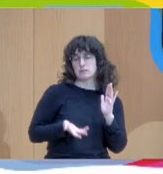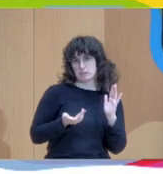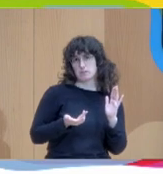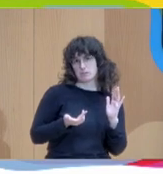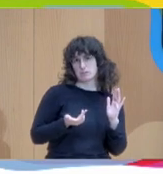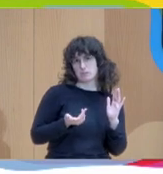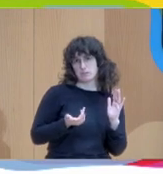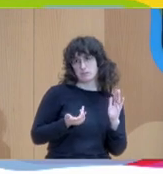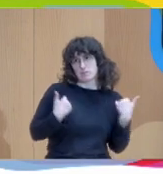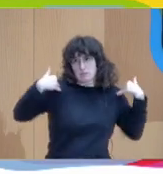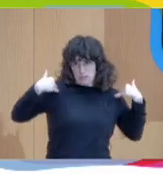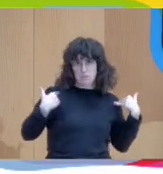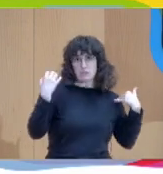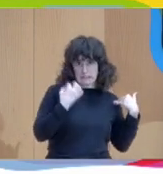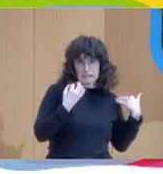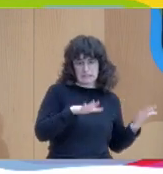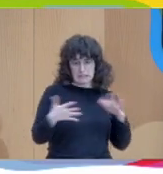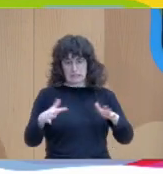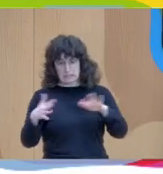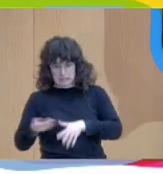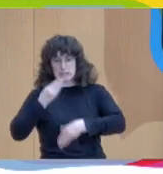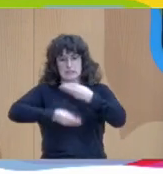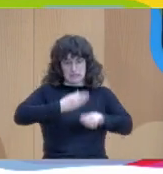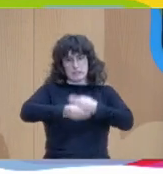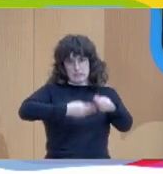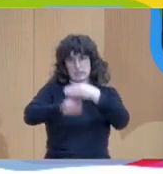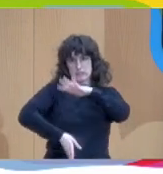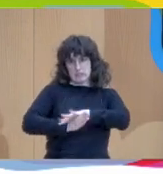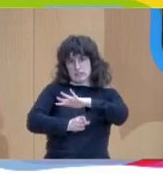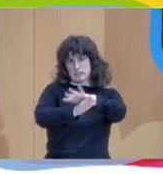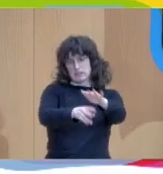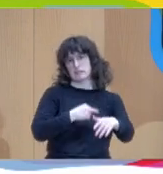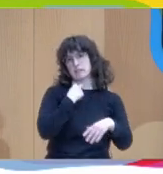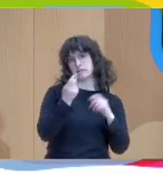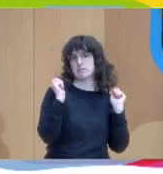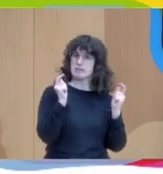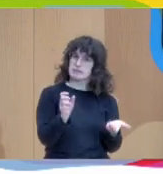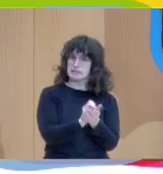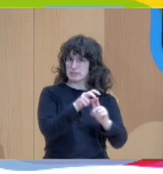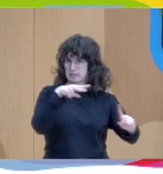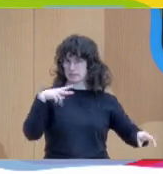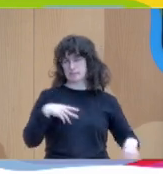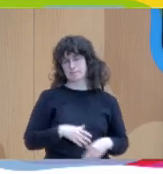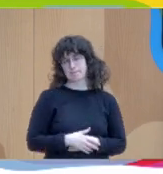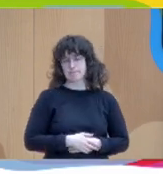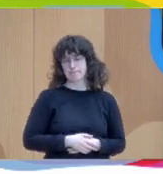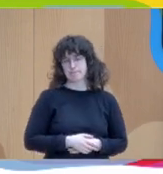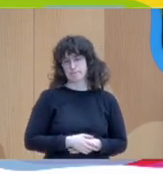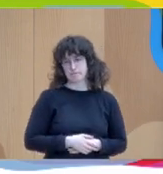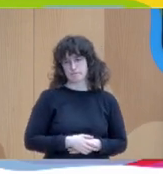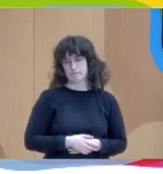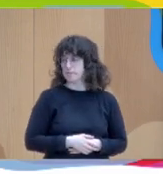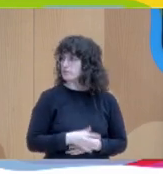ejercer esa responsabilidad y seguir dándole voz al enfoque adelante